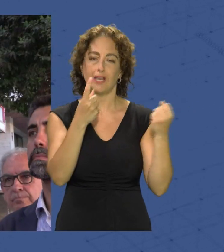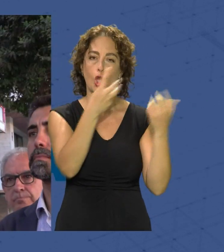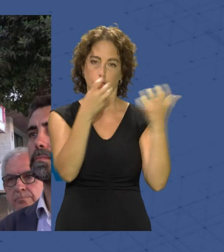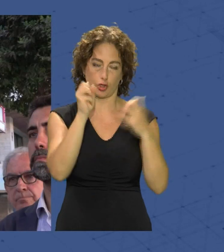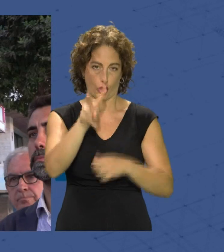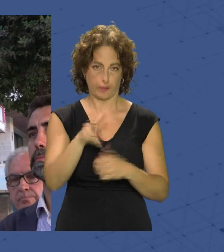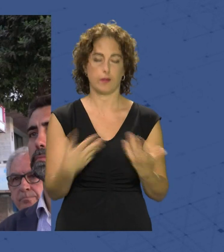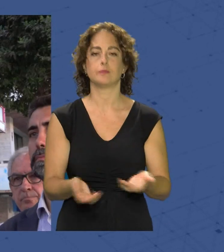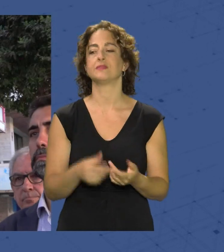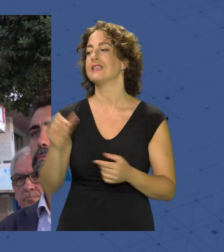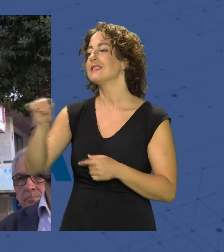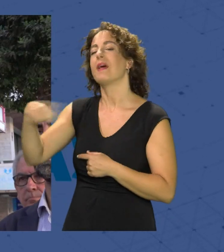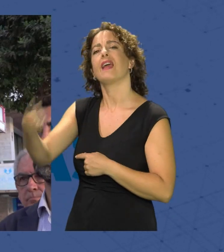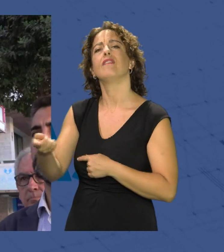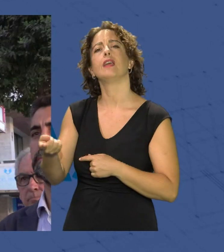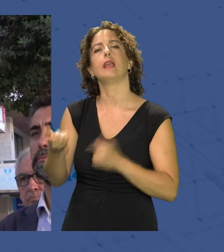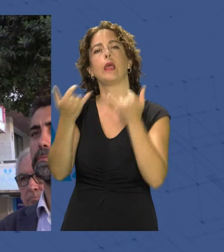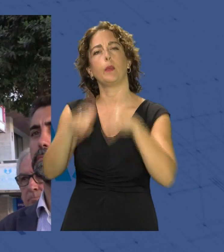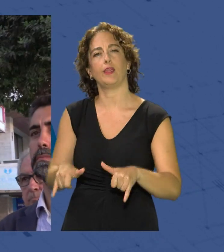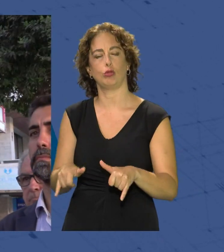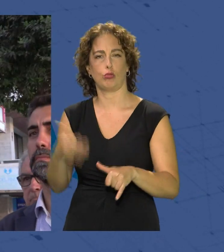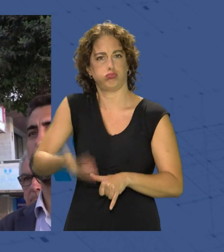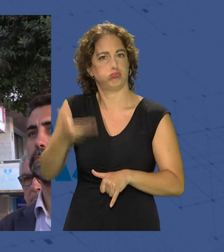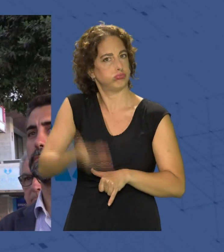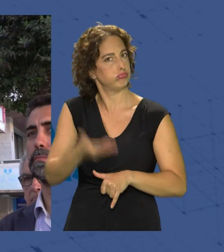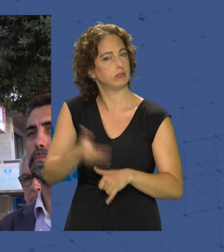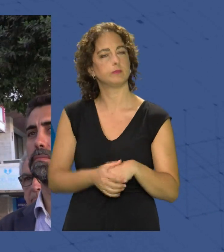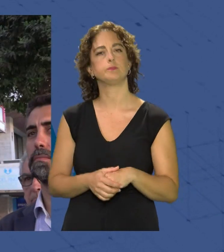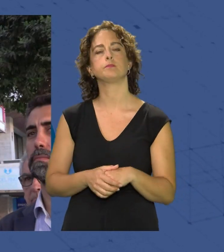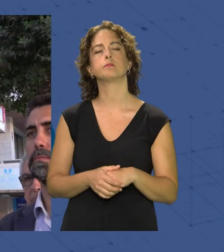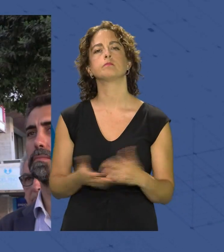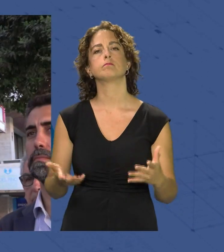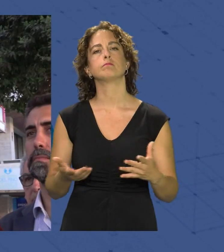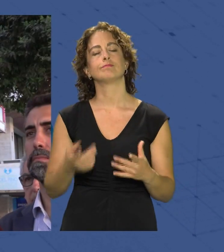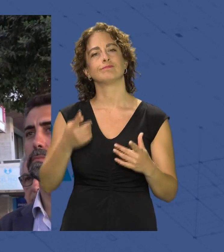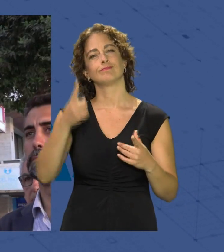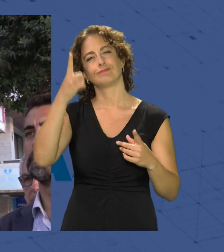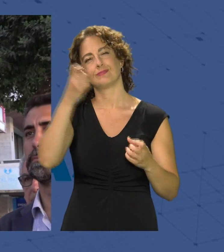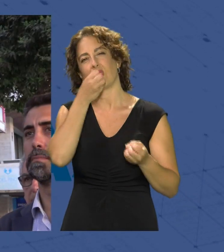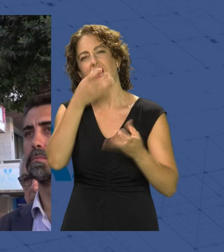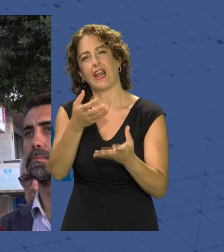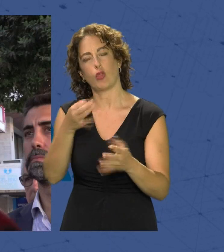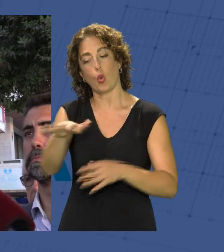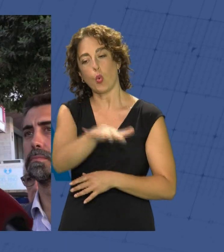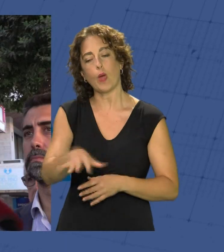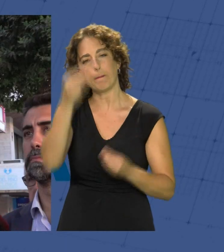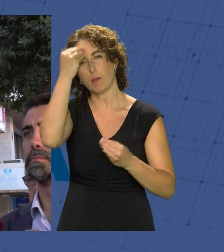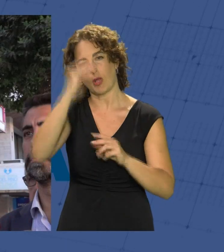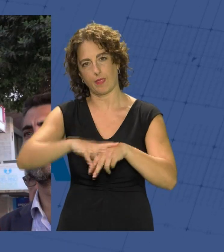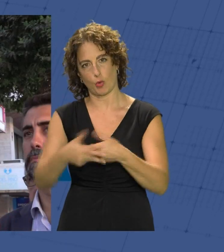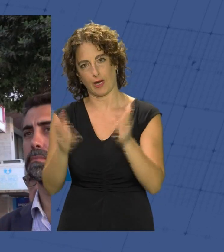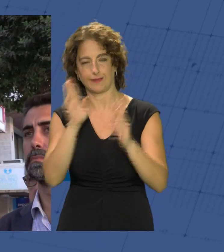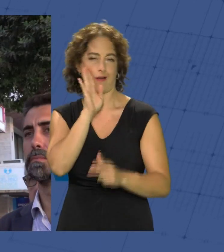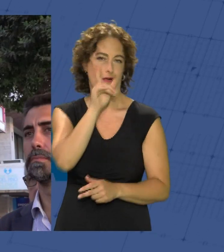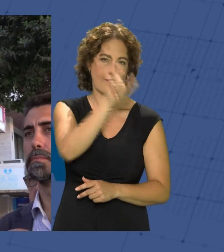estará presente sin duda en un evento importante que es la conmemoración o la declaración como lugar de memoria democrática como decía la